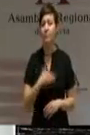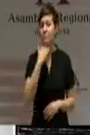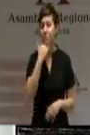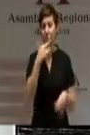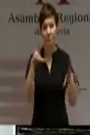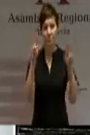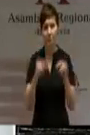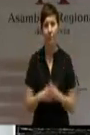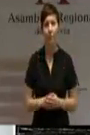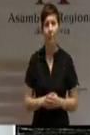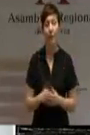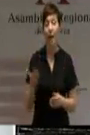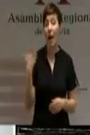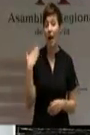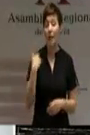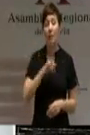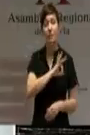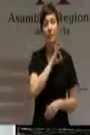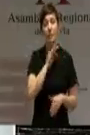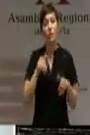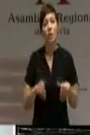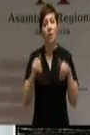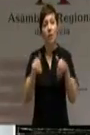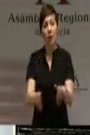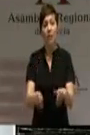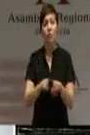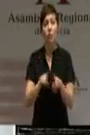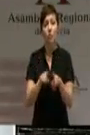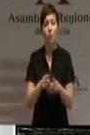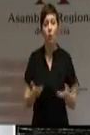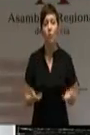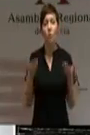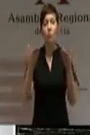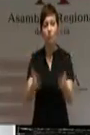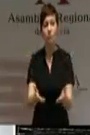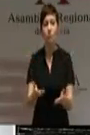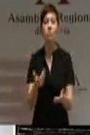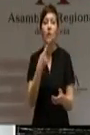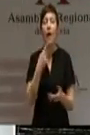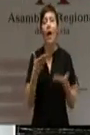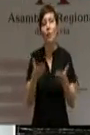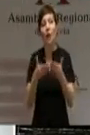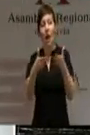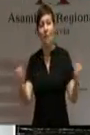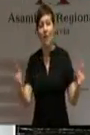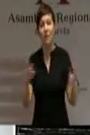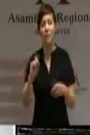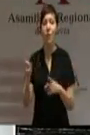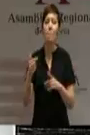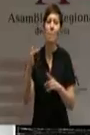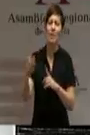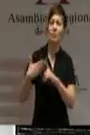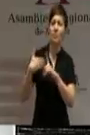Ayer, señor candidato, tendió en su discurso mano mientras con la otra nos golpeaba. Agresión gratuita a la